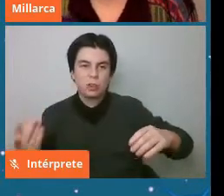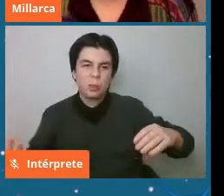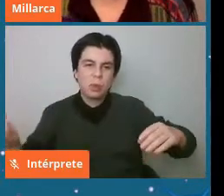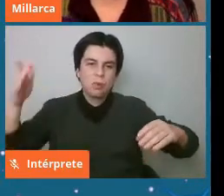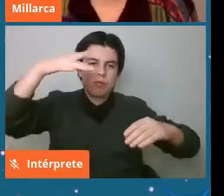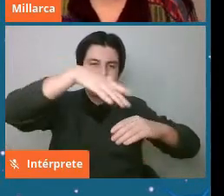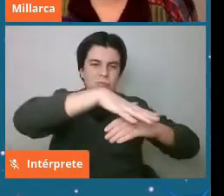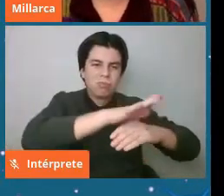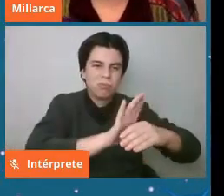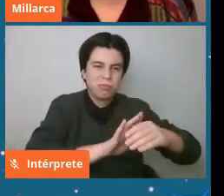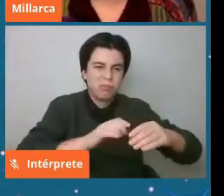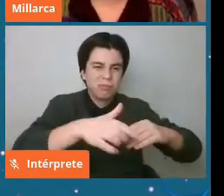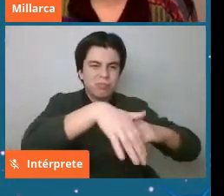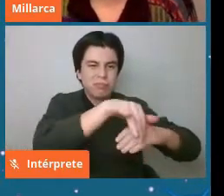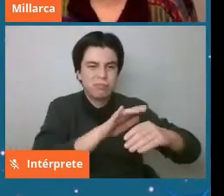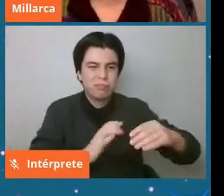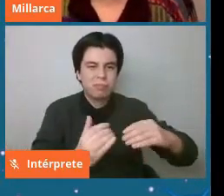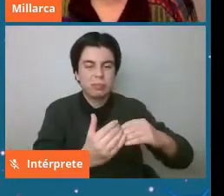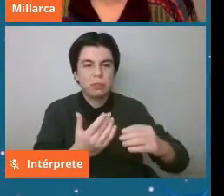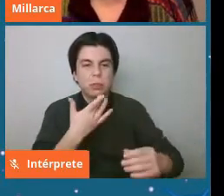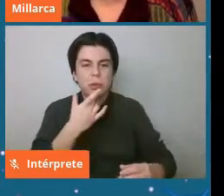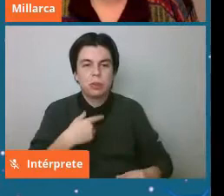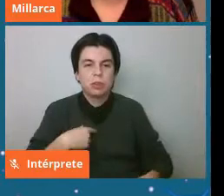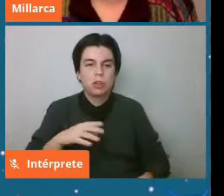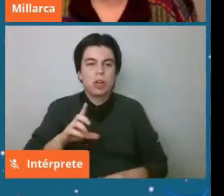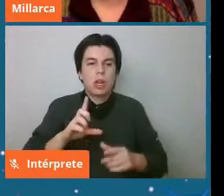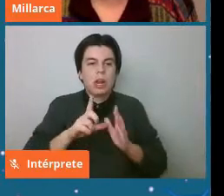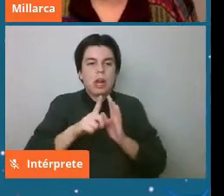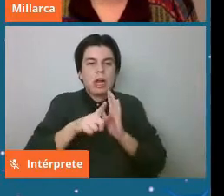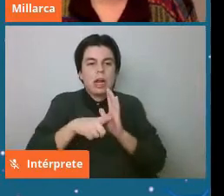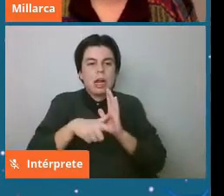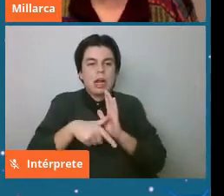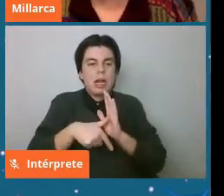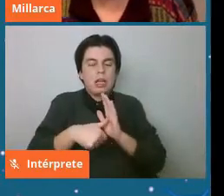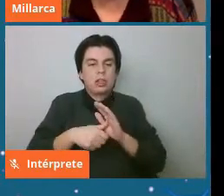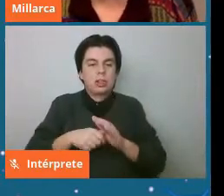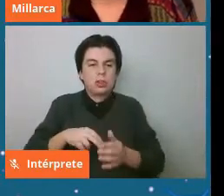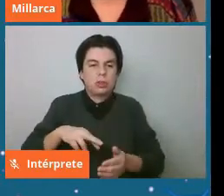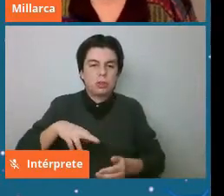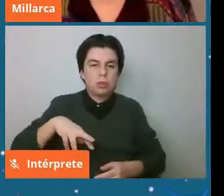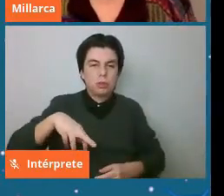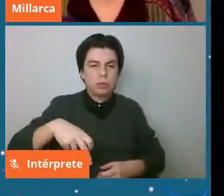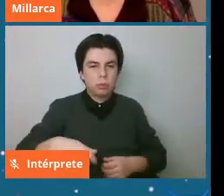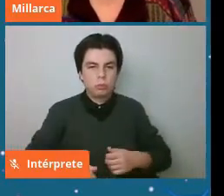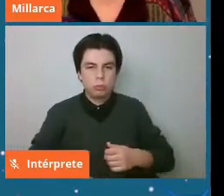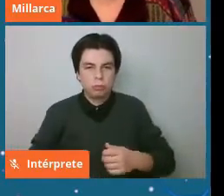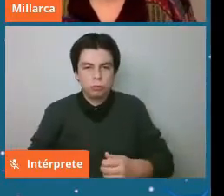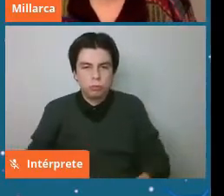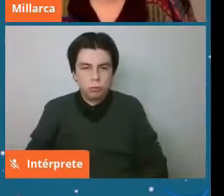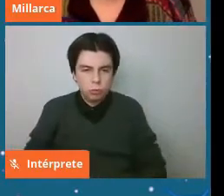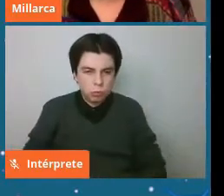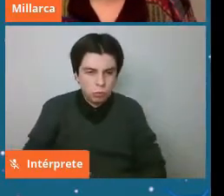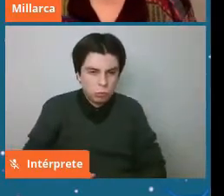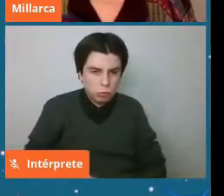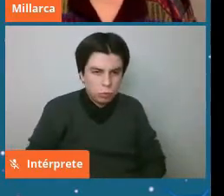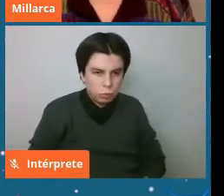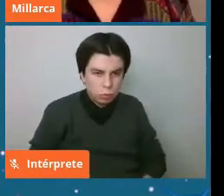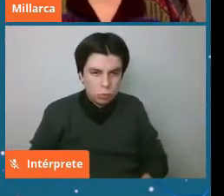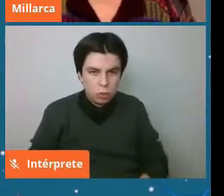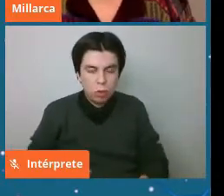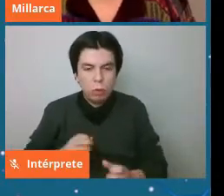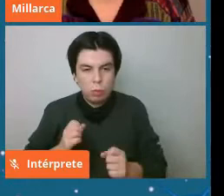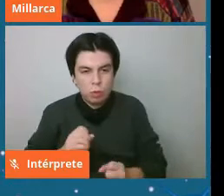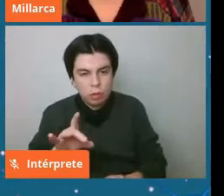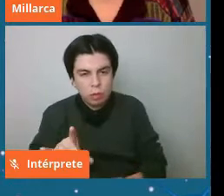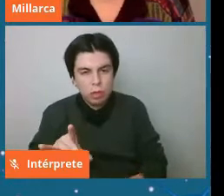y porque vamos caminando lentito somos capaces de encontrar partículas bastante chicas que nos permiten entender muy bien